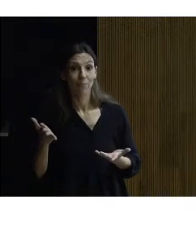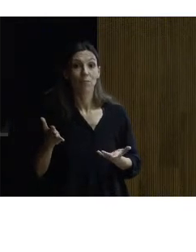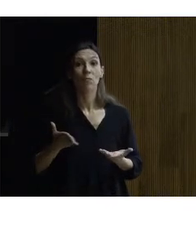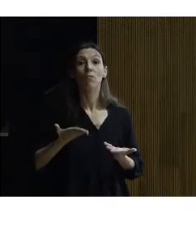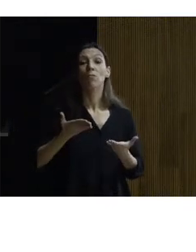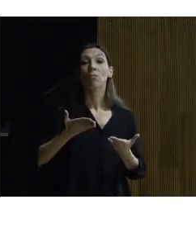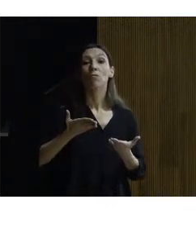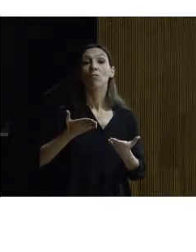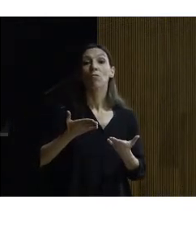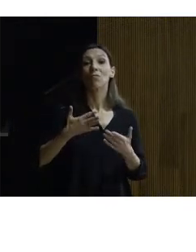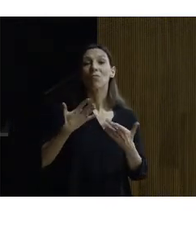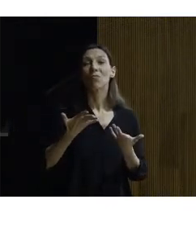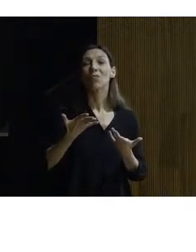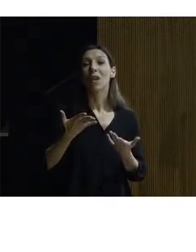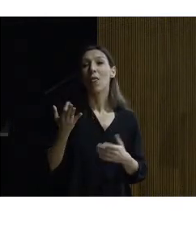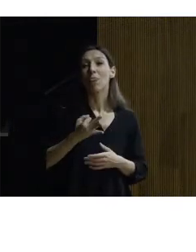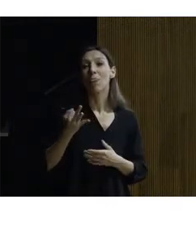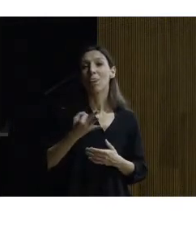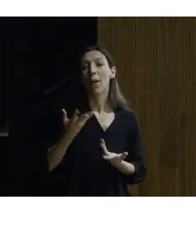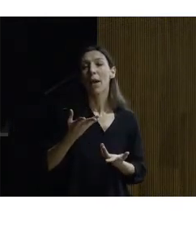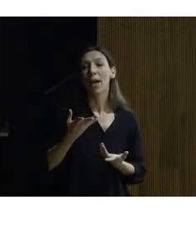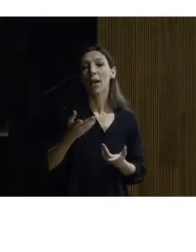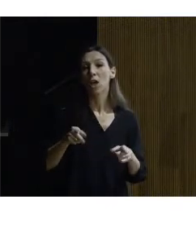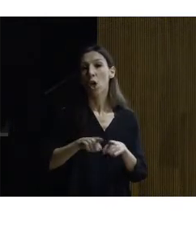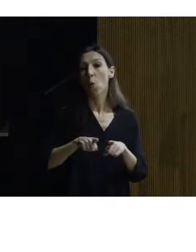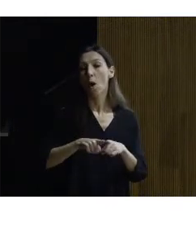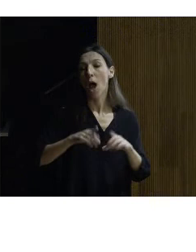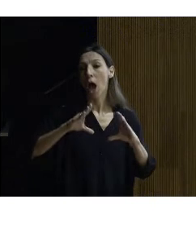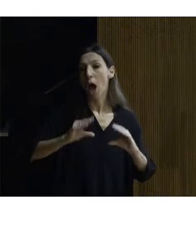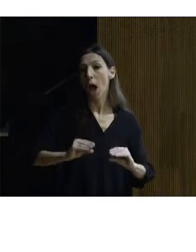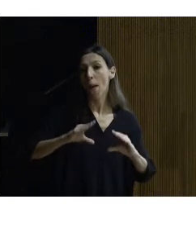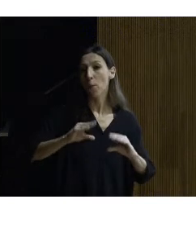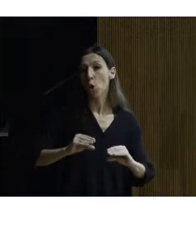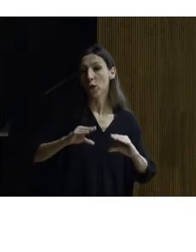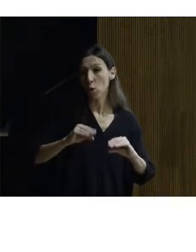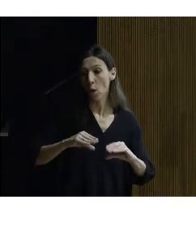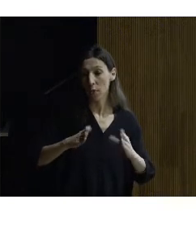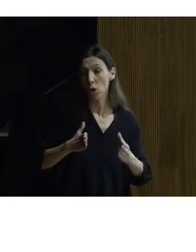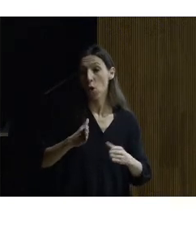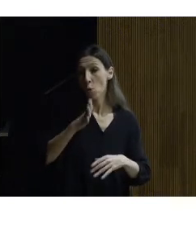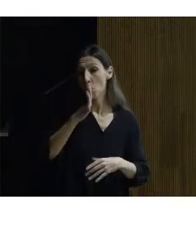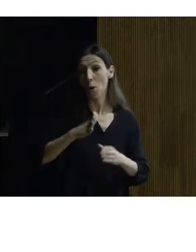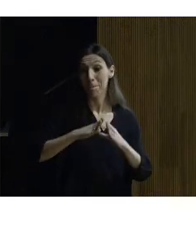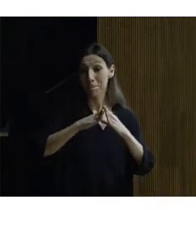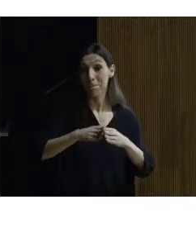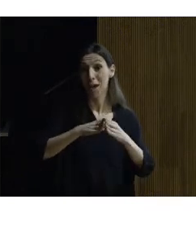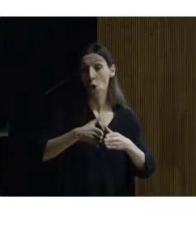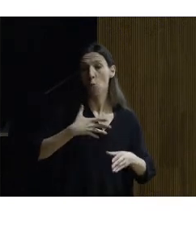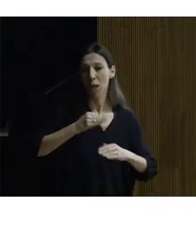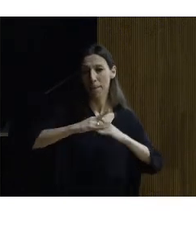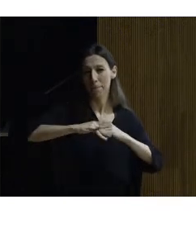colgada con lo cual tenía una amortiguación de los golpes de mar que en Congota